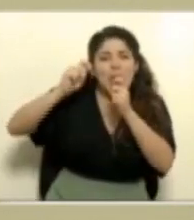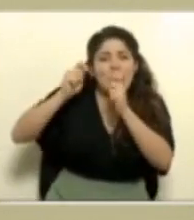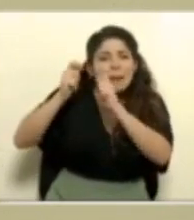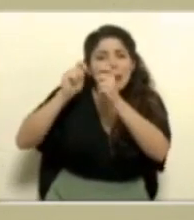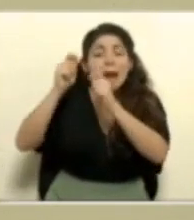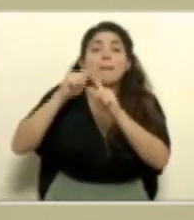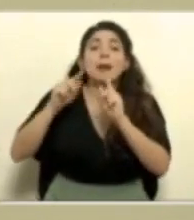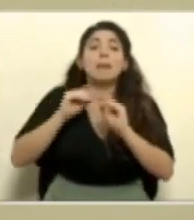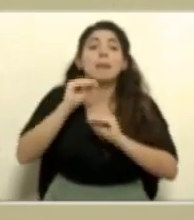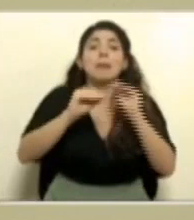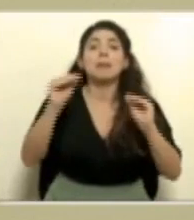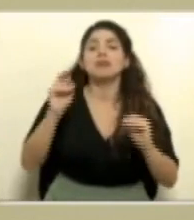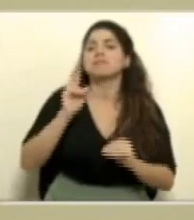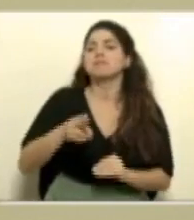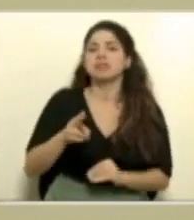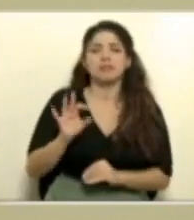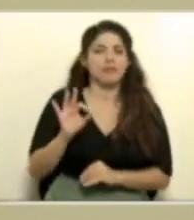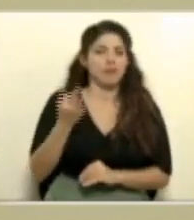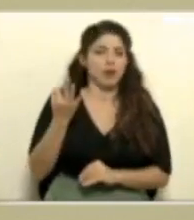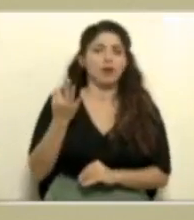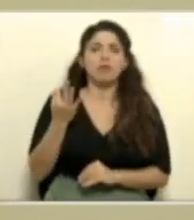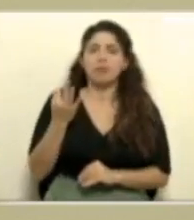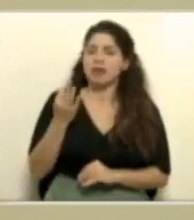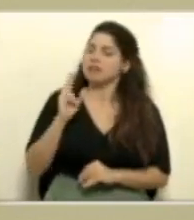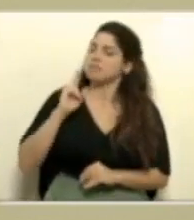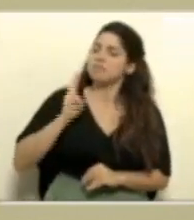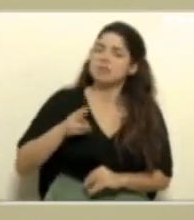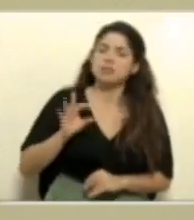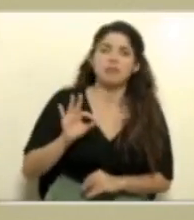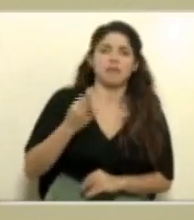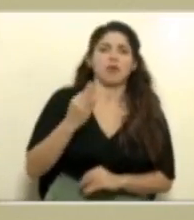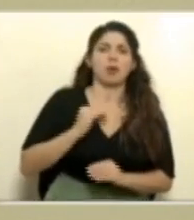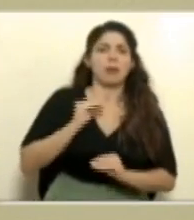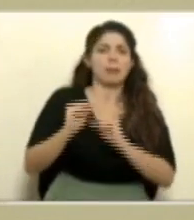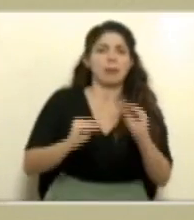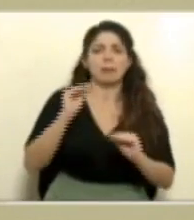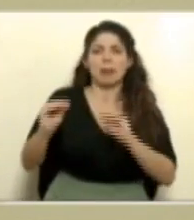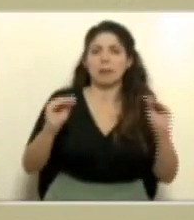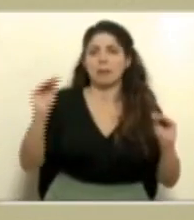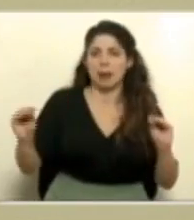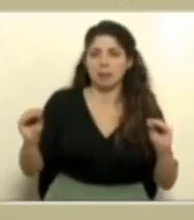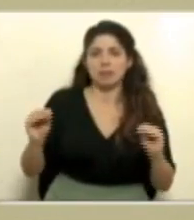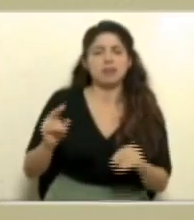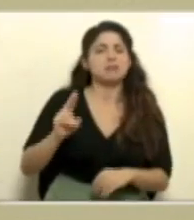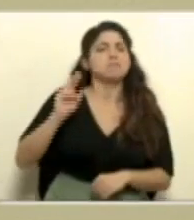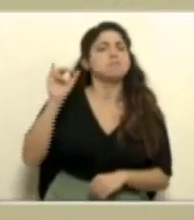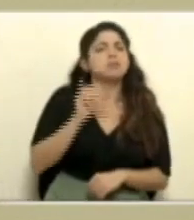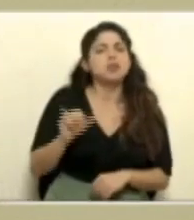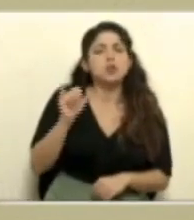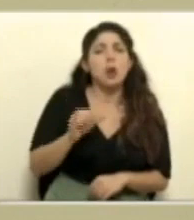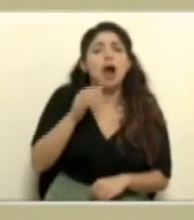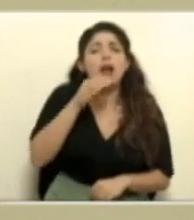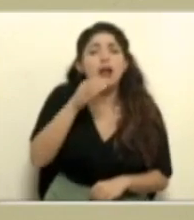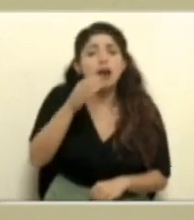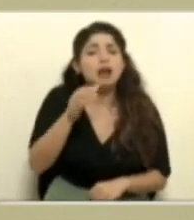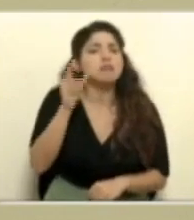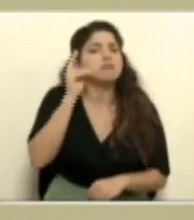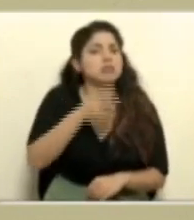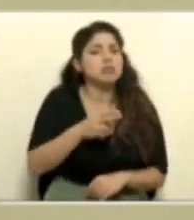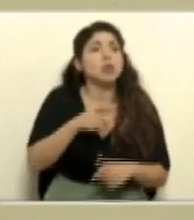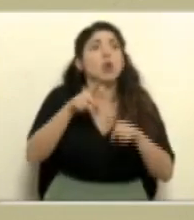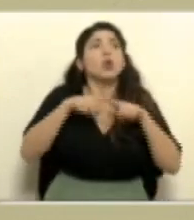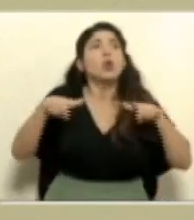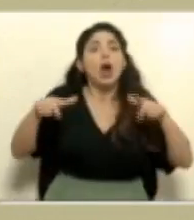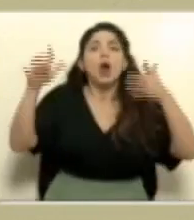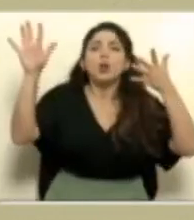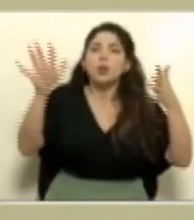no su forma de transmitirse, sigue siendo la misma forma de transmisión y las mismas recomendaciones, la ventilación de